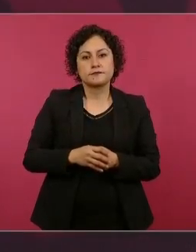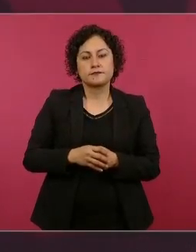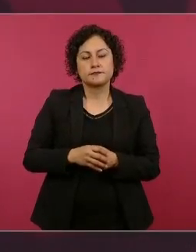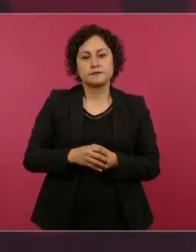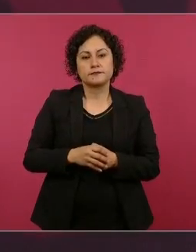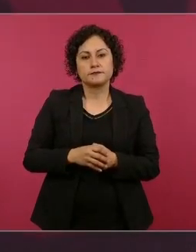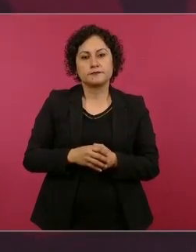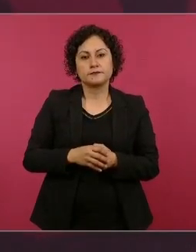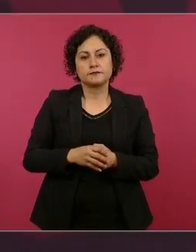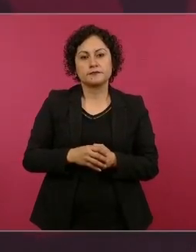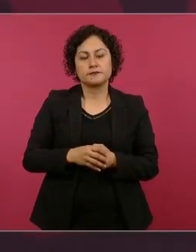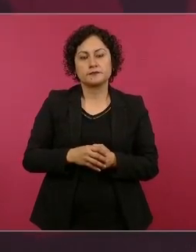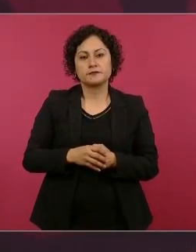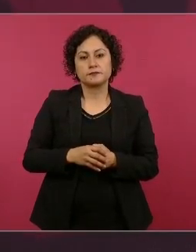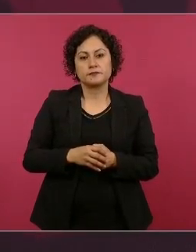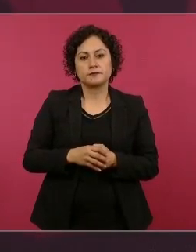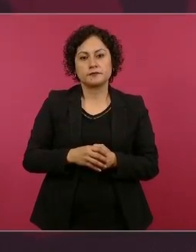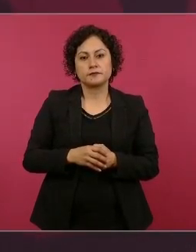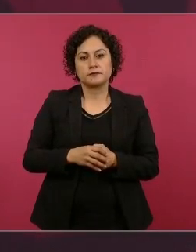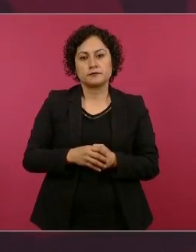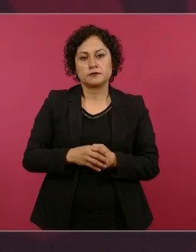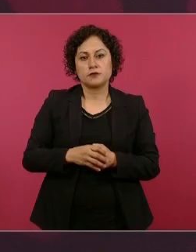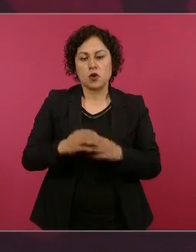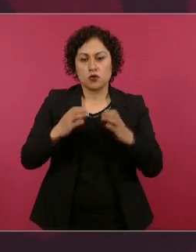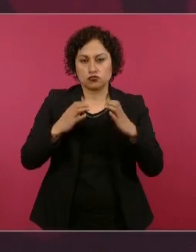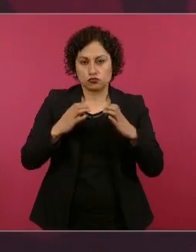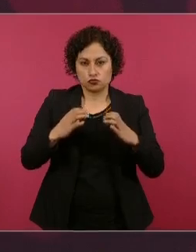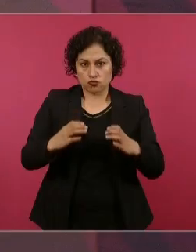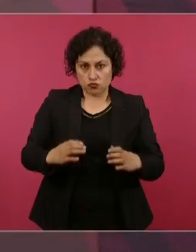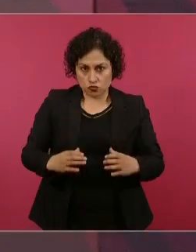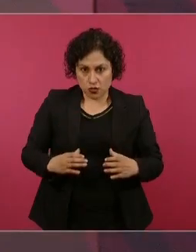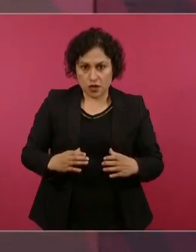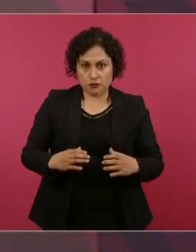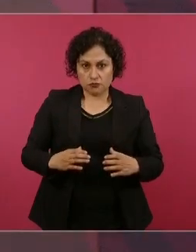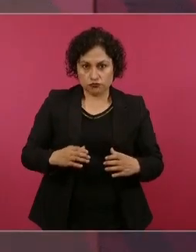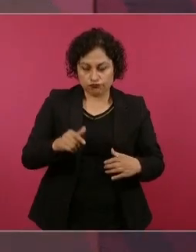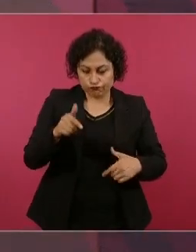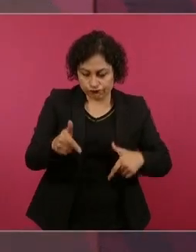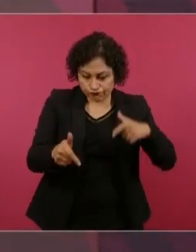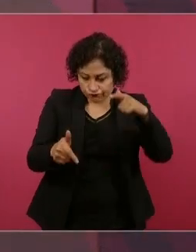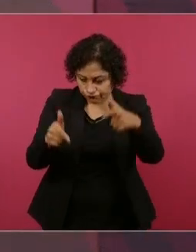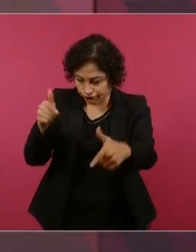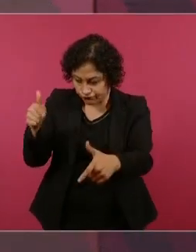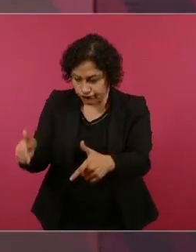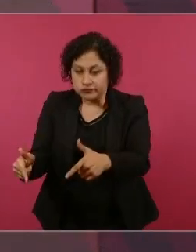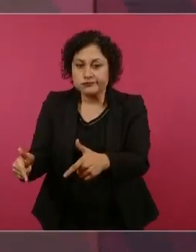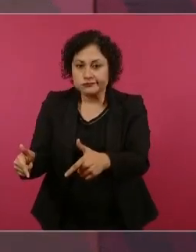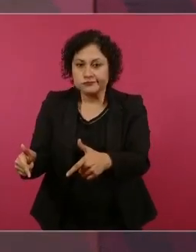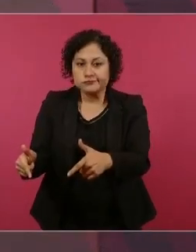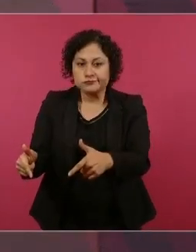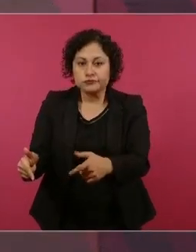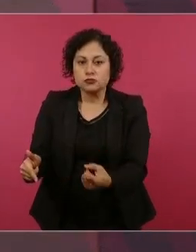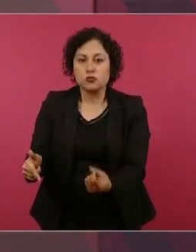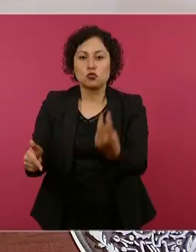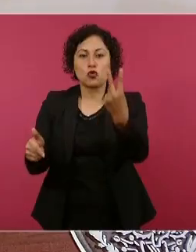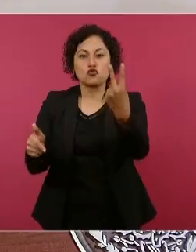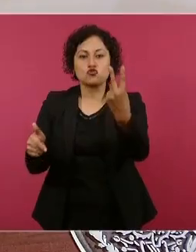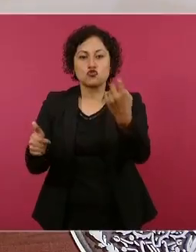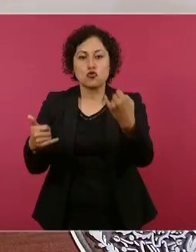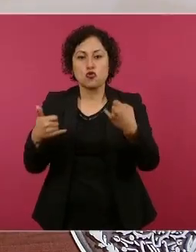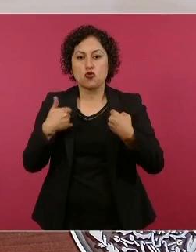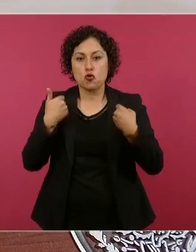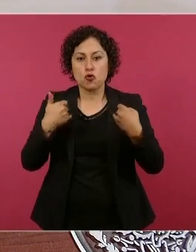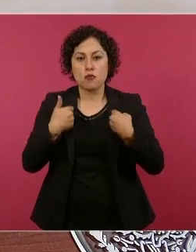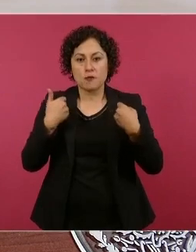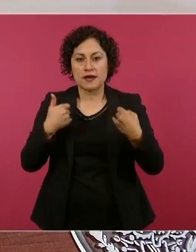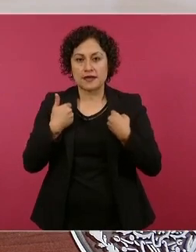de dos jóvenes que no se encontraron en